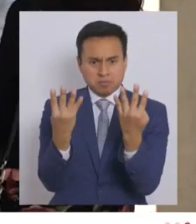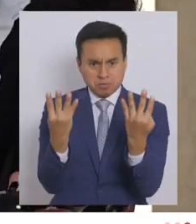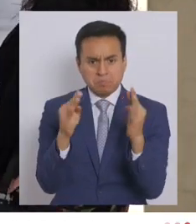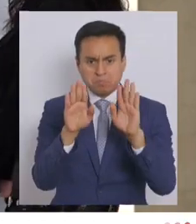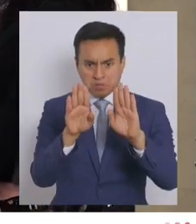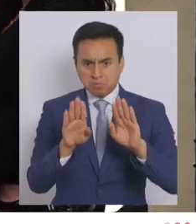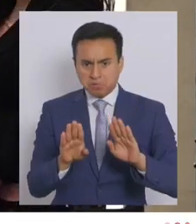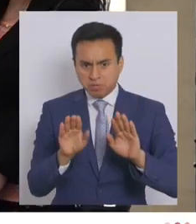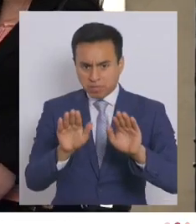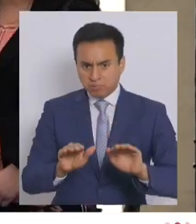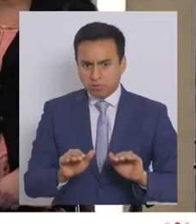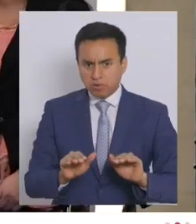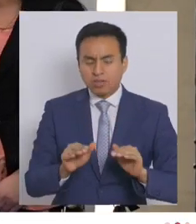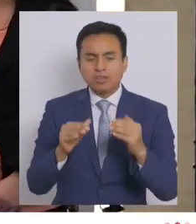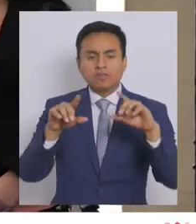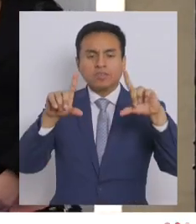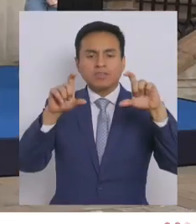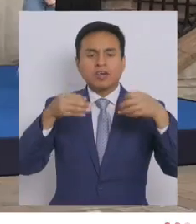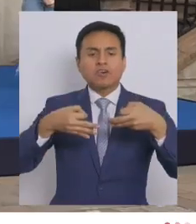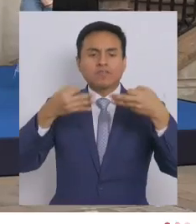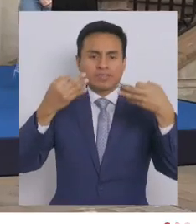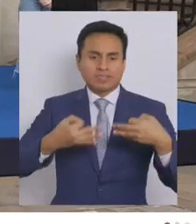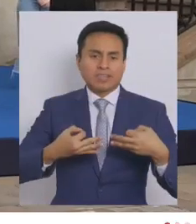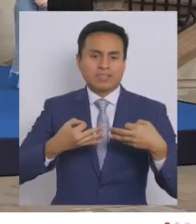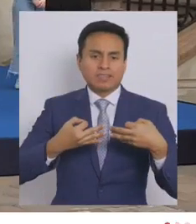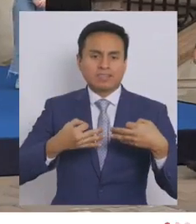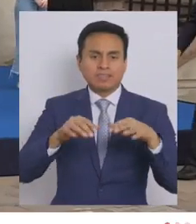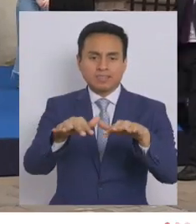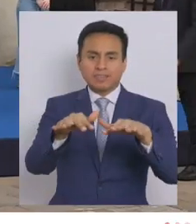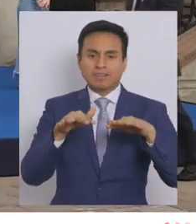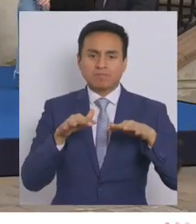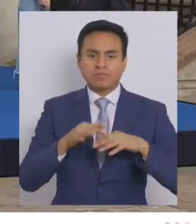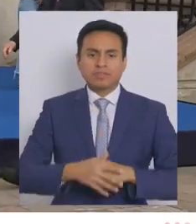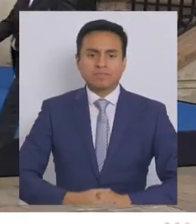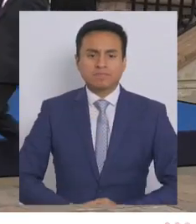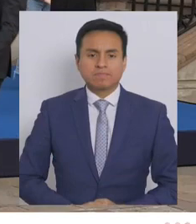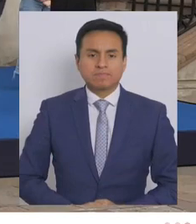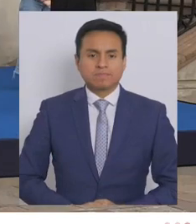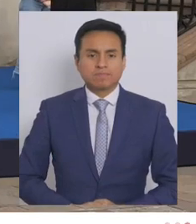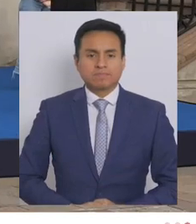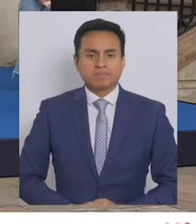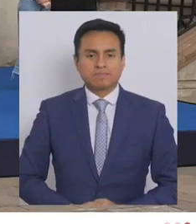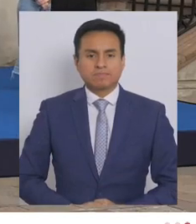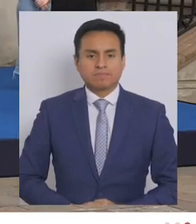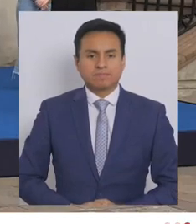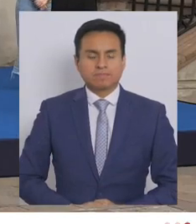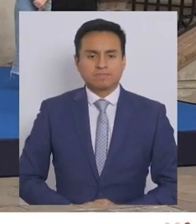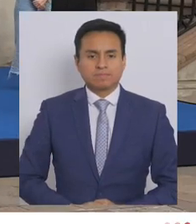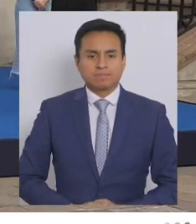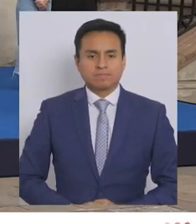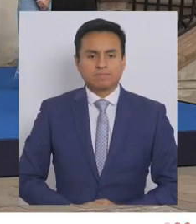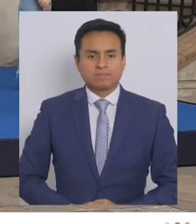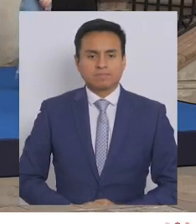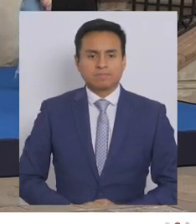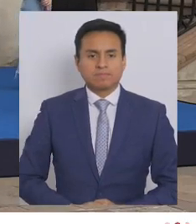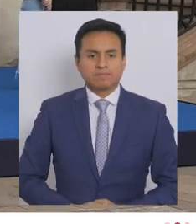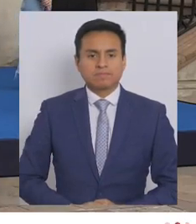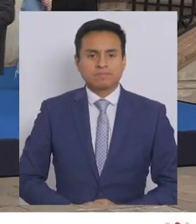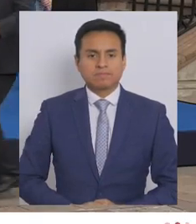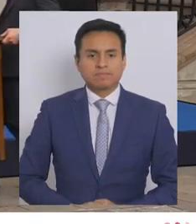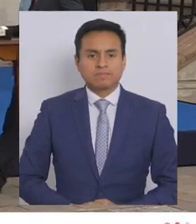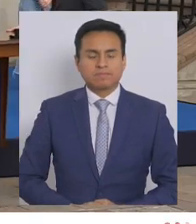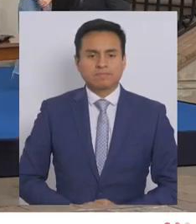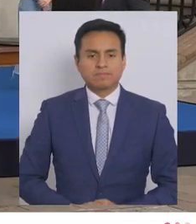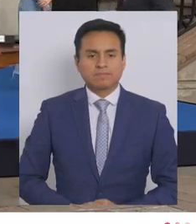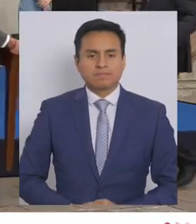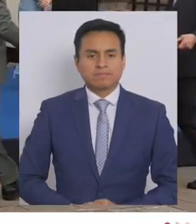Entonces, parte entonces de lo que se envía al Congreso como un proyecto de ley, pidiendo ahí al presidente Sebastián Piñera la colaboración, decía, del Congreso y también